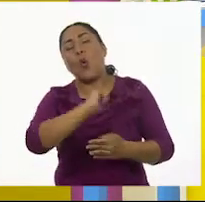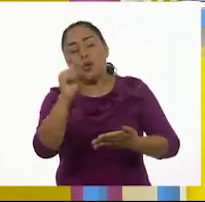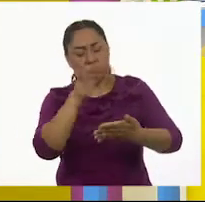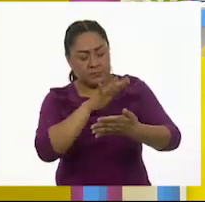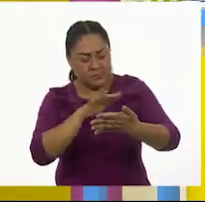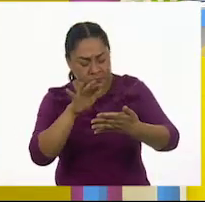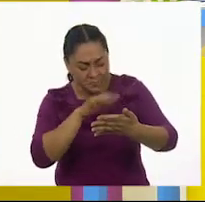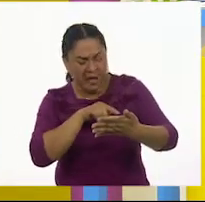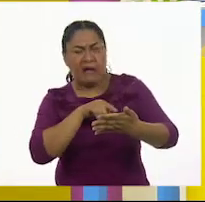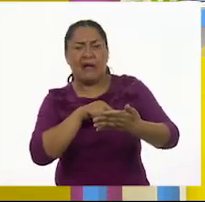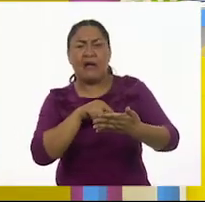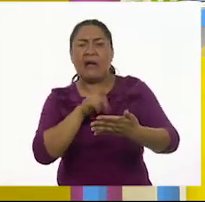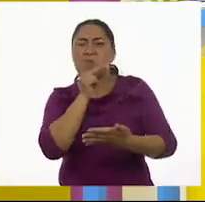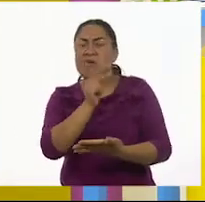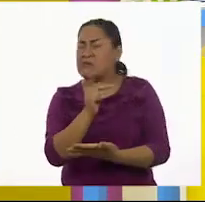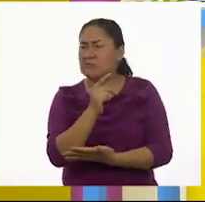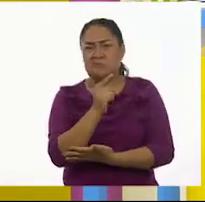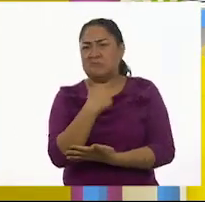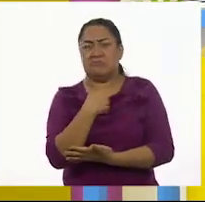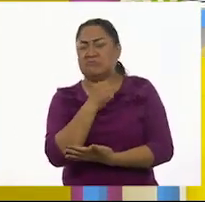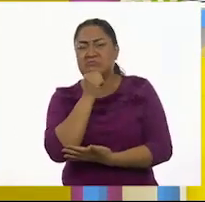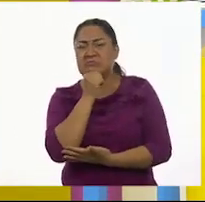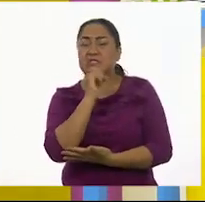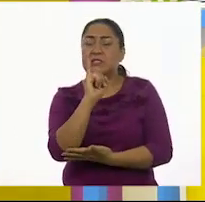es invalidez. Invalidez.